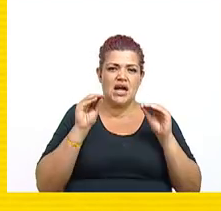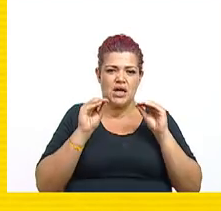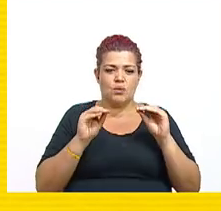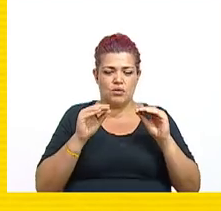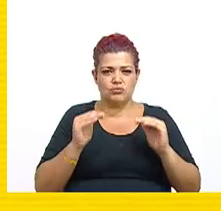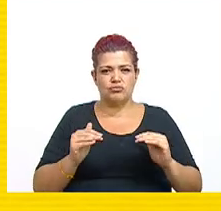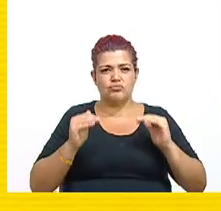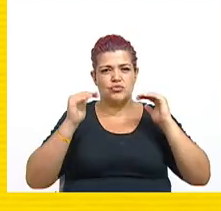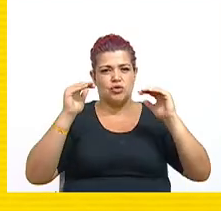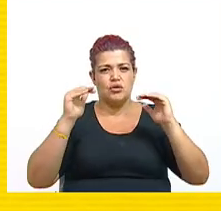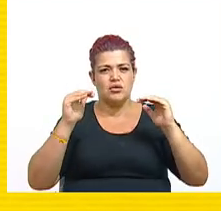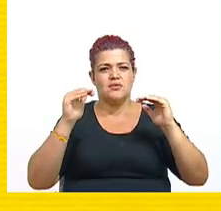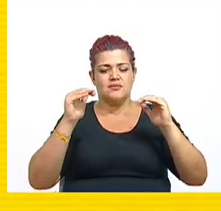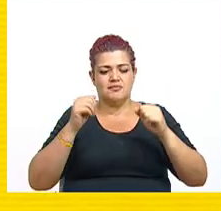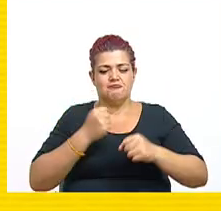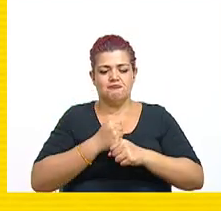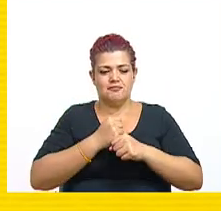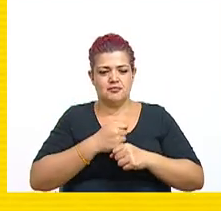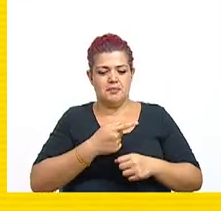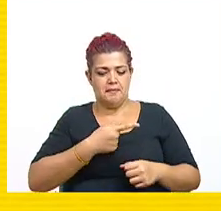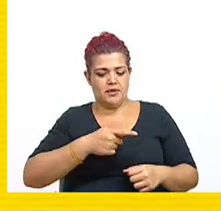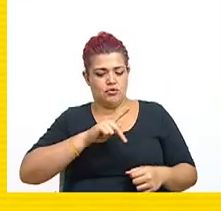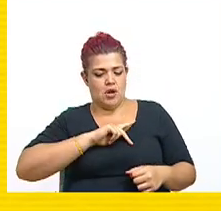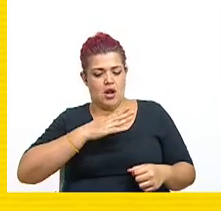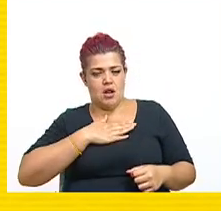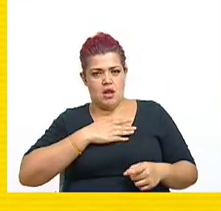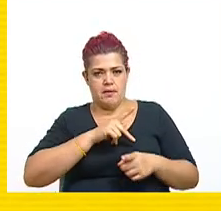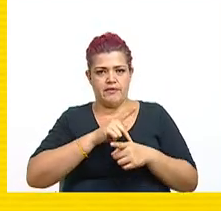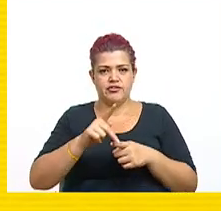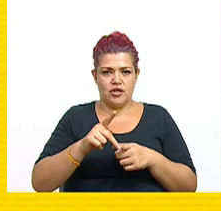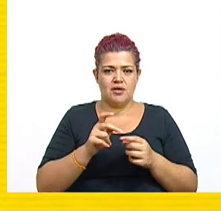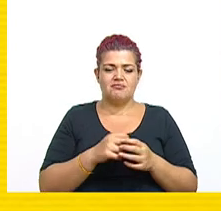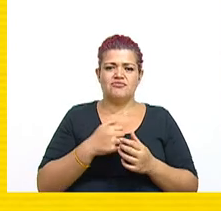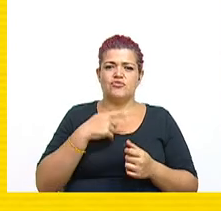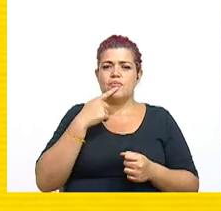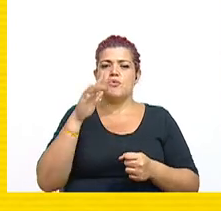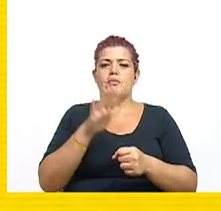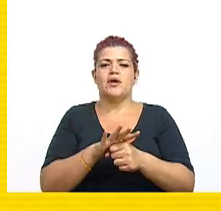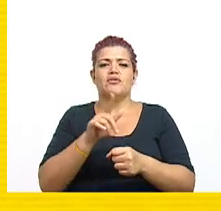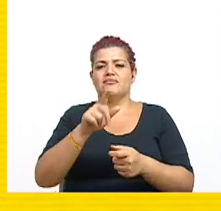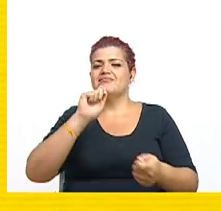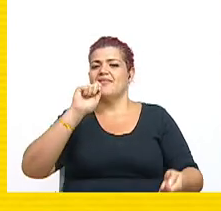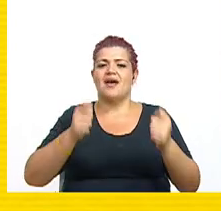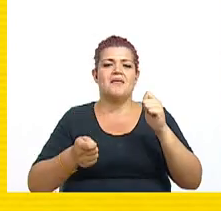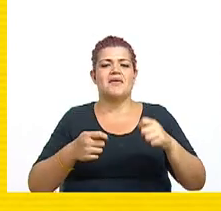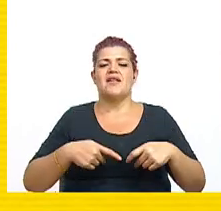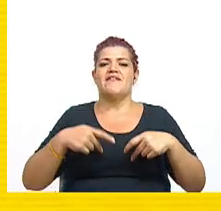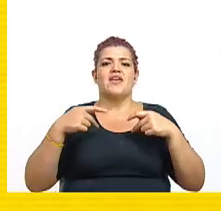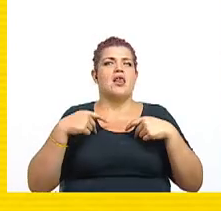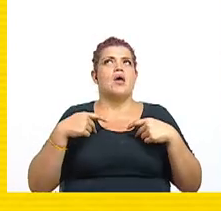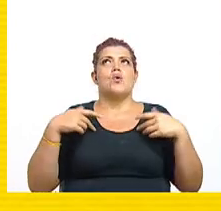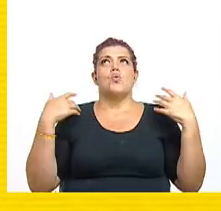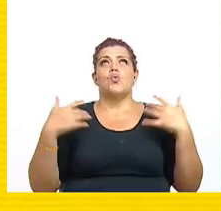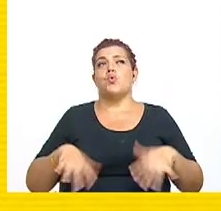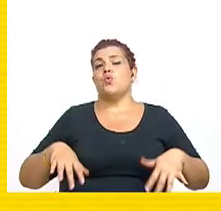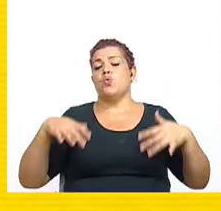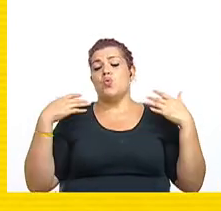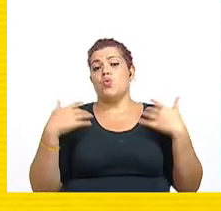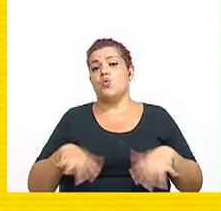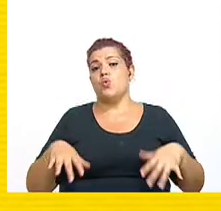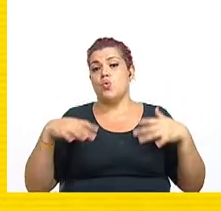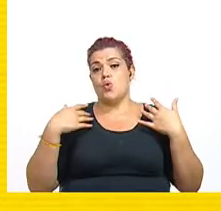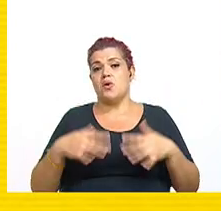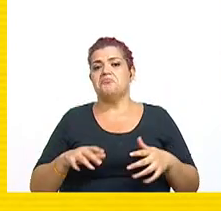es un proyecto personal y profesional. Y se los prometo que les va a cambiar la vida dramáticamente y